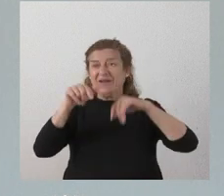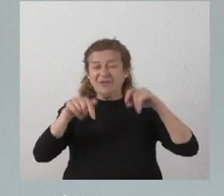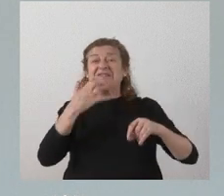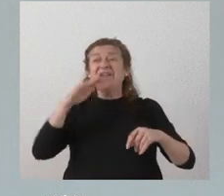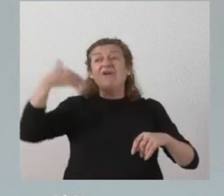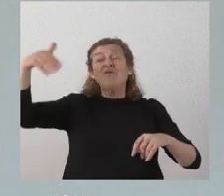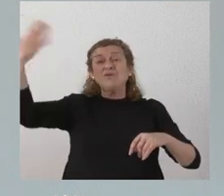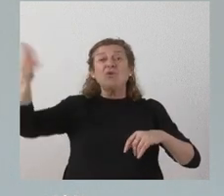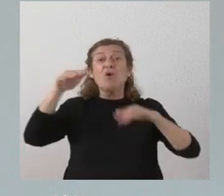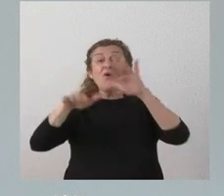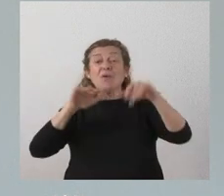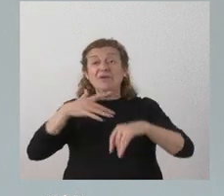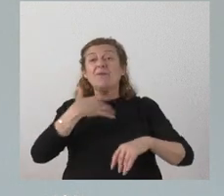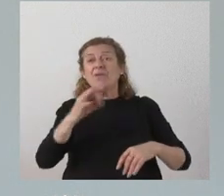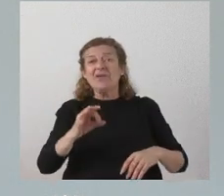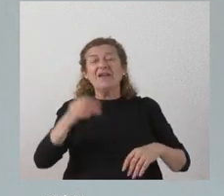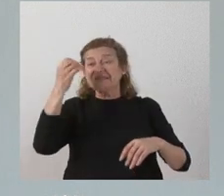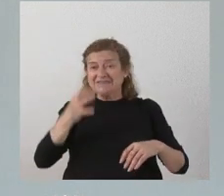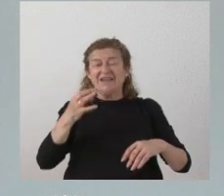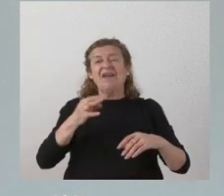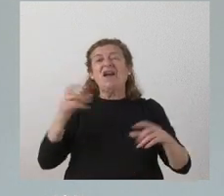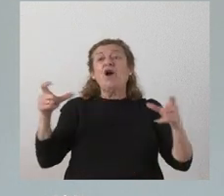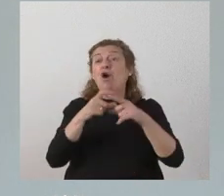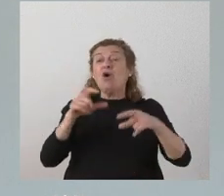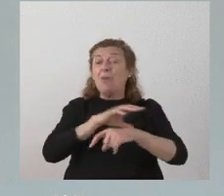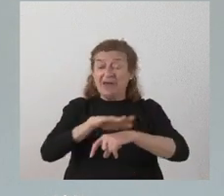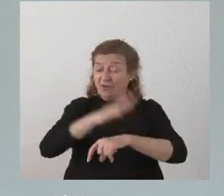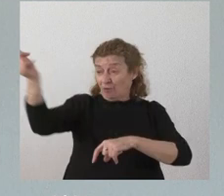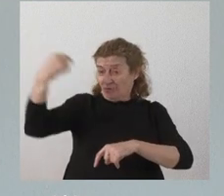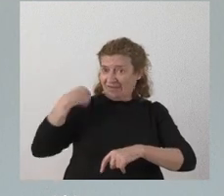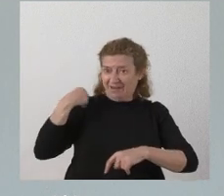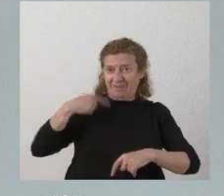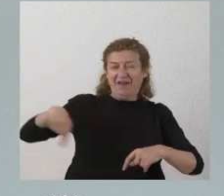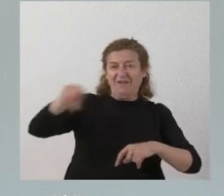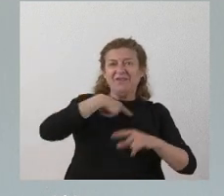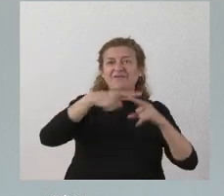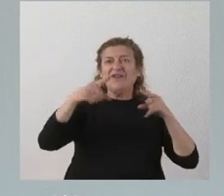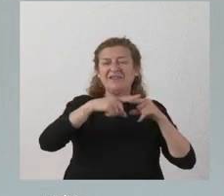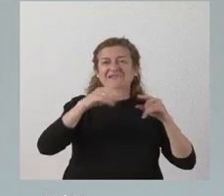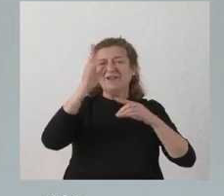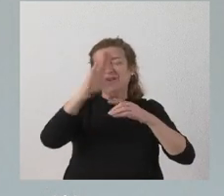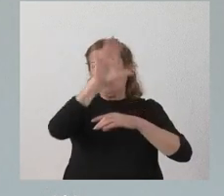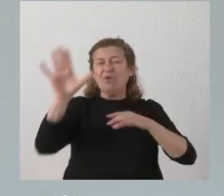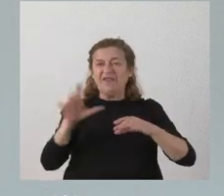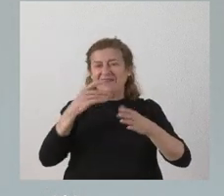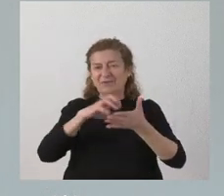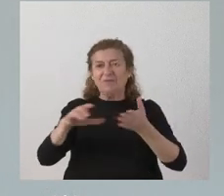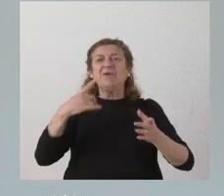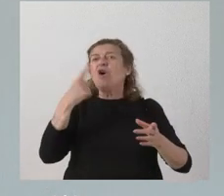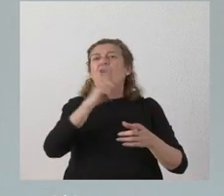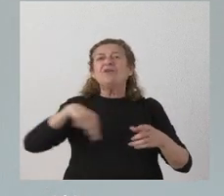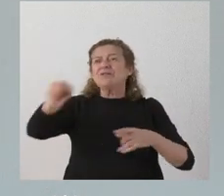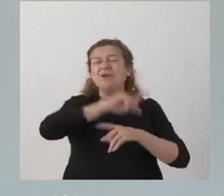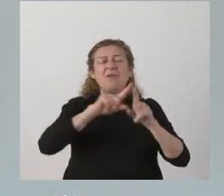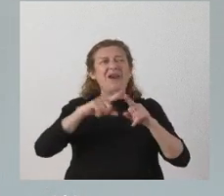planteara pues lo suyo sería que el gobierno nos llamara a las comunidades autónomas para consultar antes cómo hacerlo pero también que no se generen expectativas